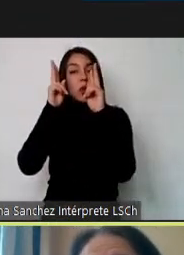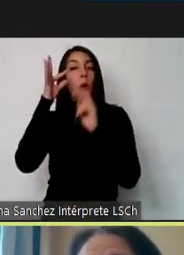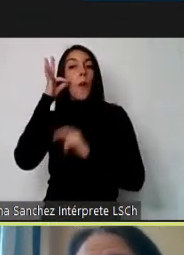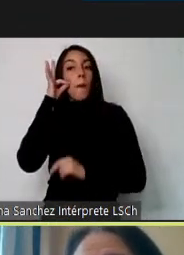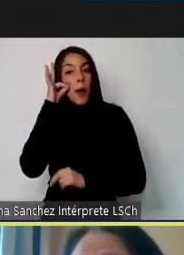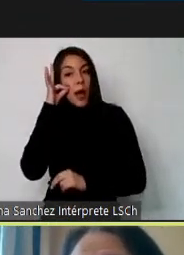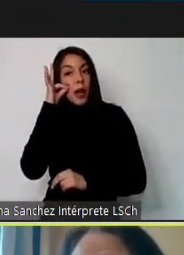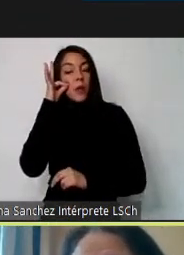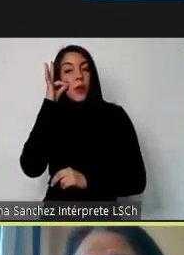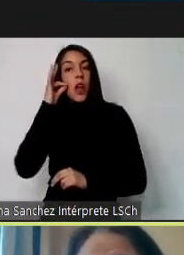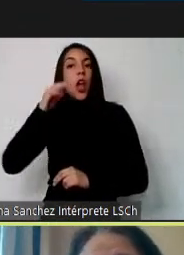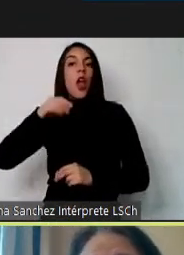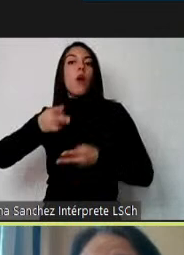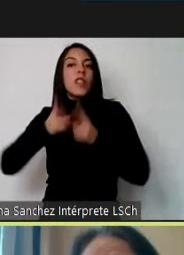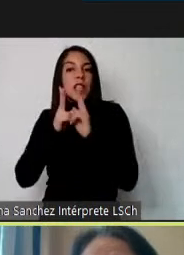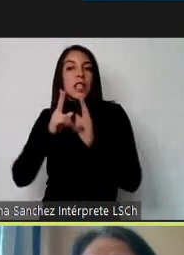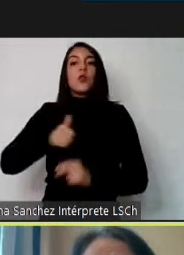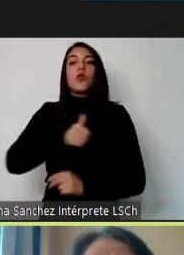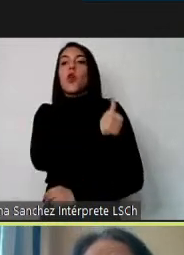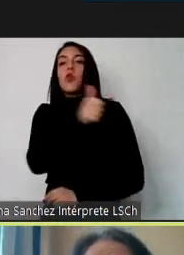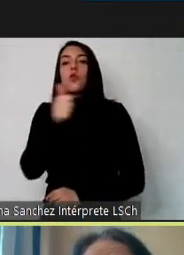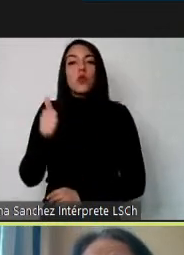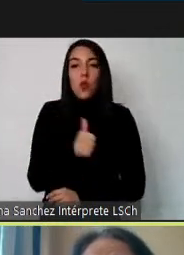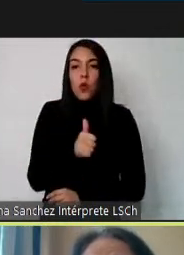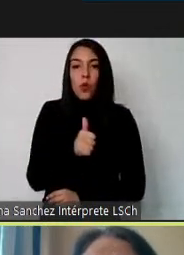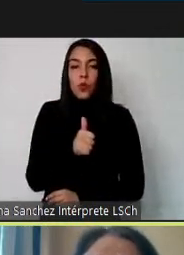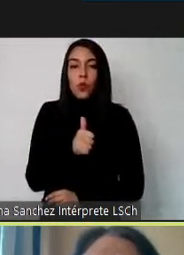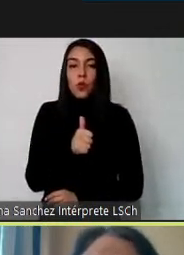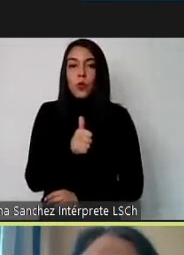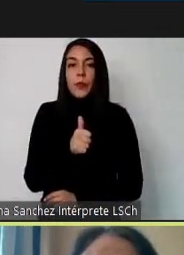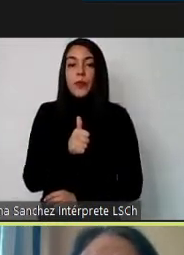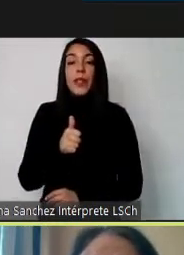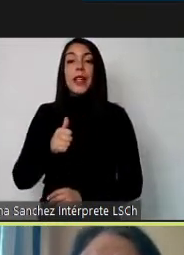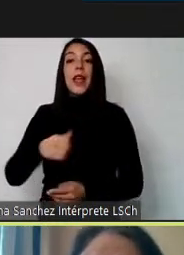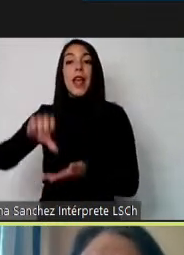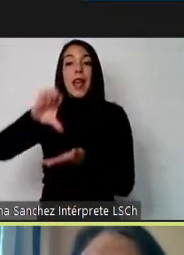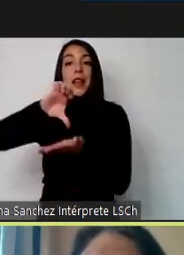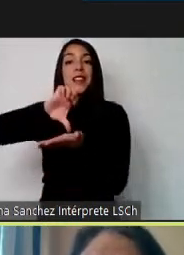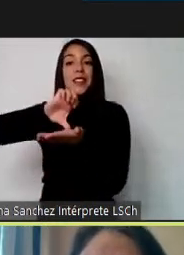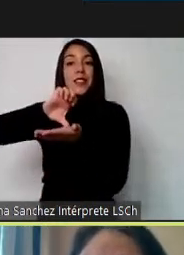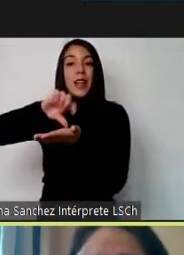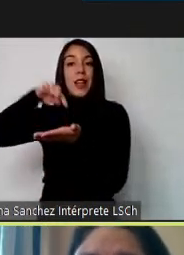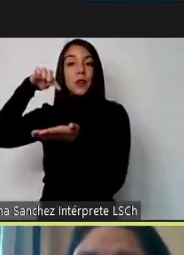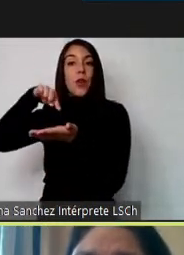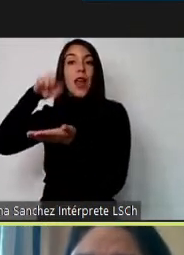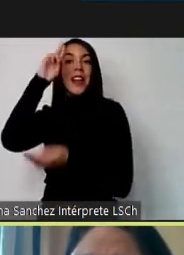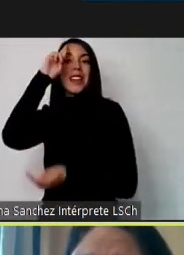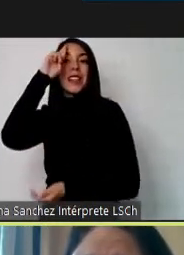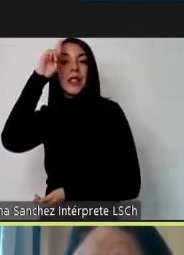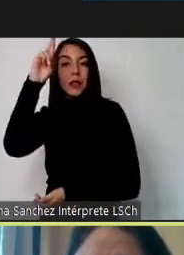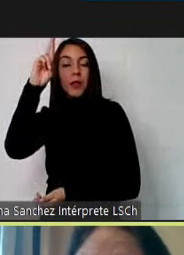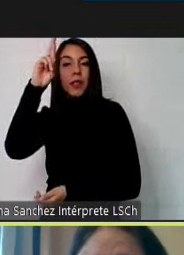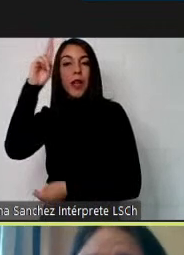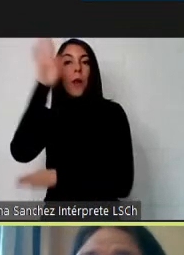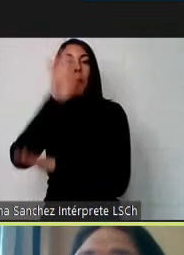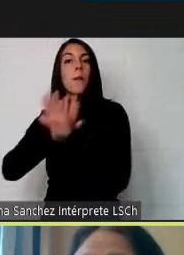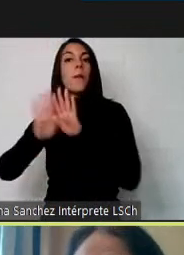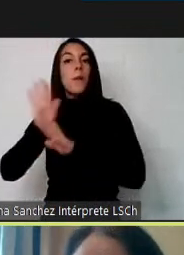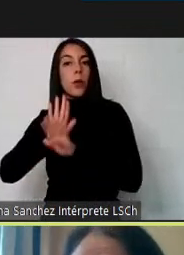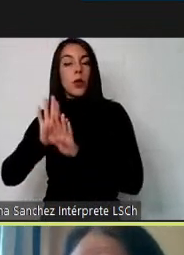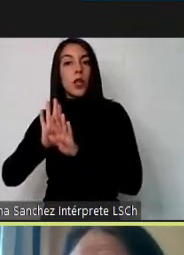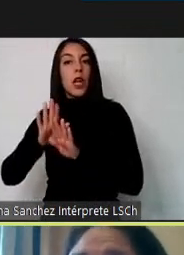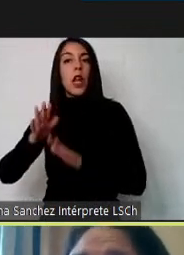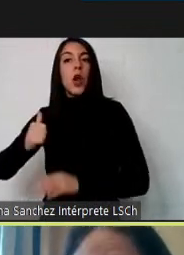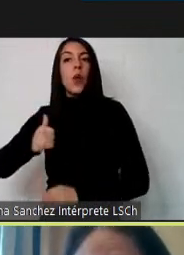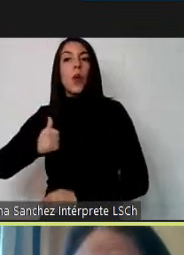son derechos de todos y todas, son inherentes, y el Estado debe respetarlos, protegerlos y